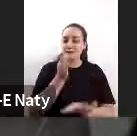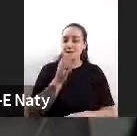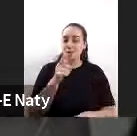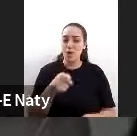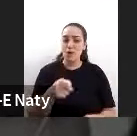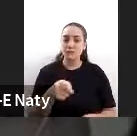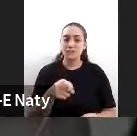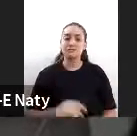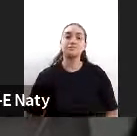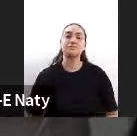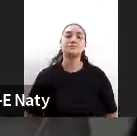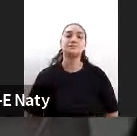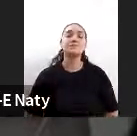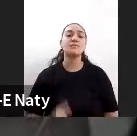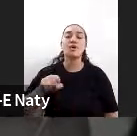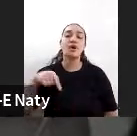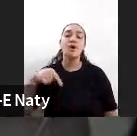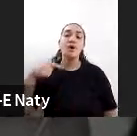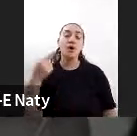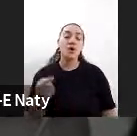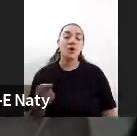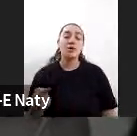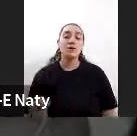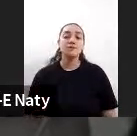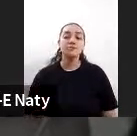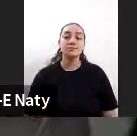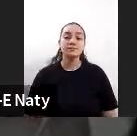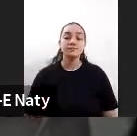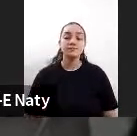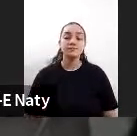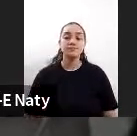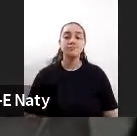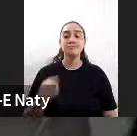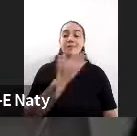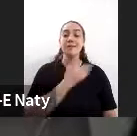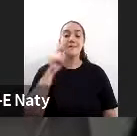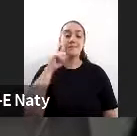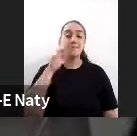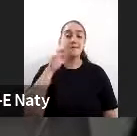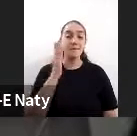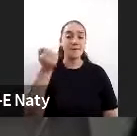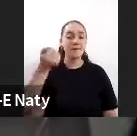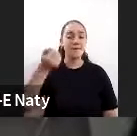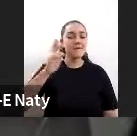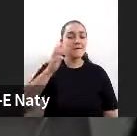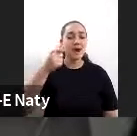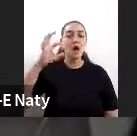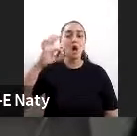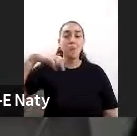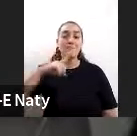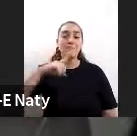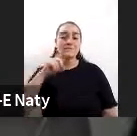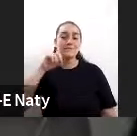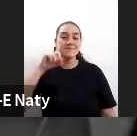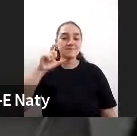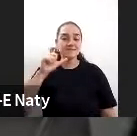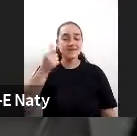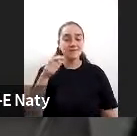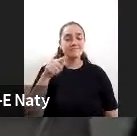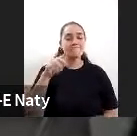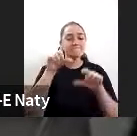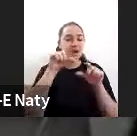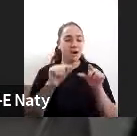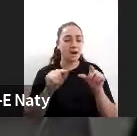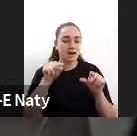otra fuente para el despliegue también de tendidos de fibra óptica es la operación minorista de los que conocemos como operadores